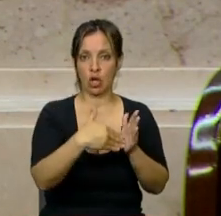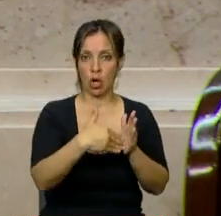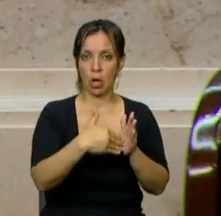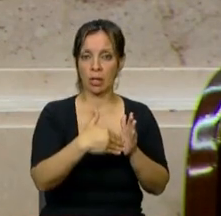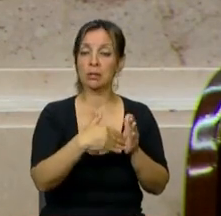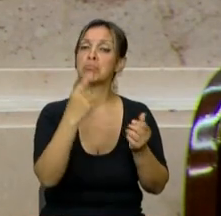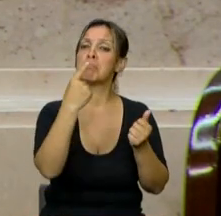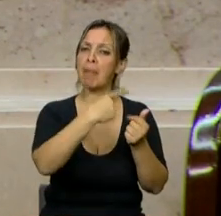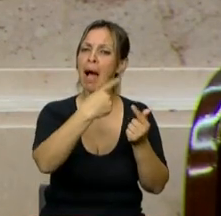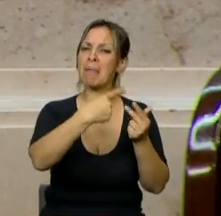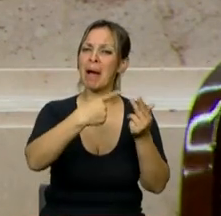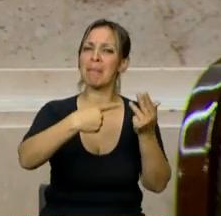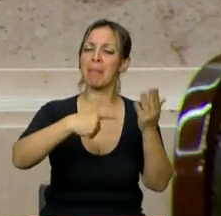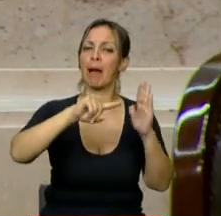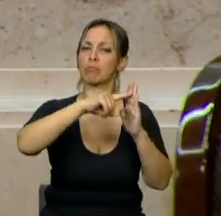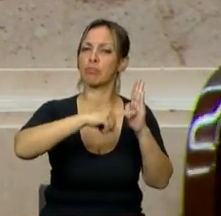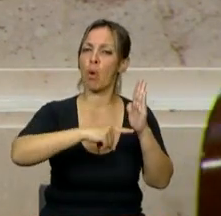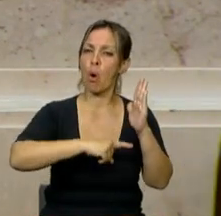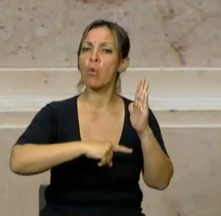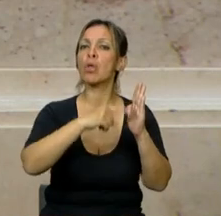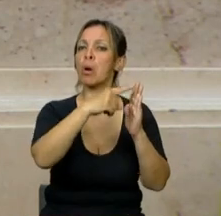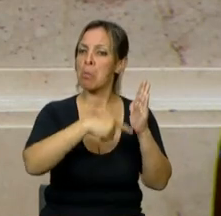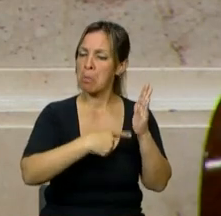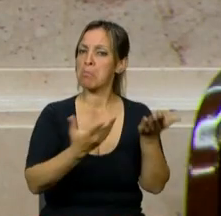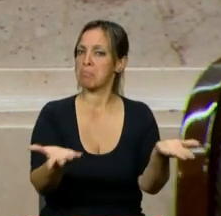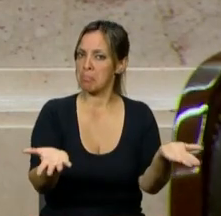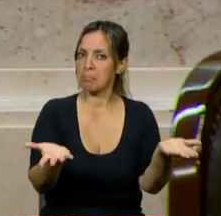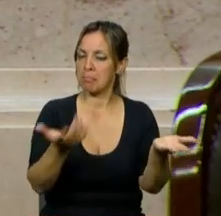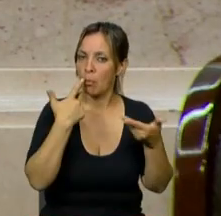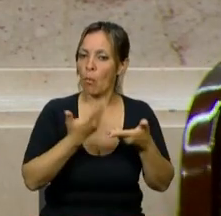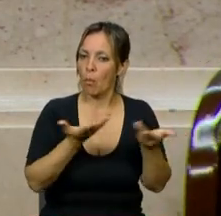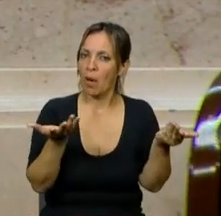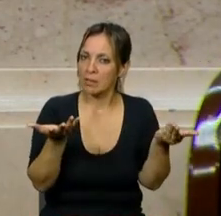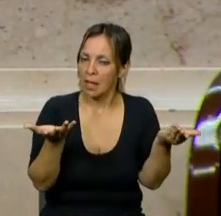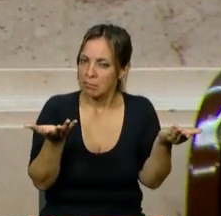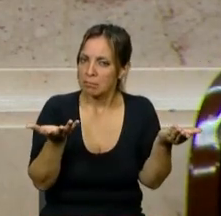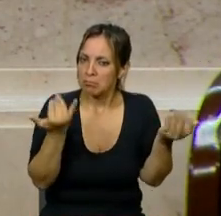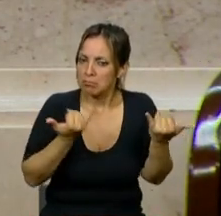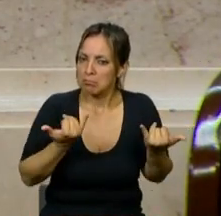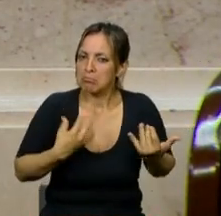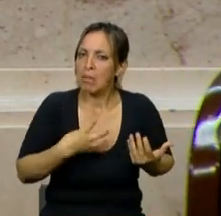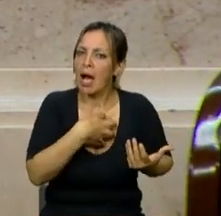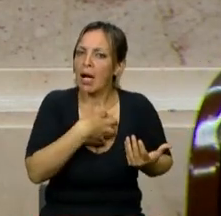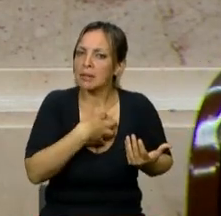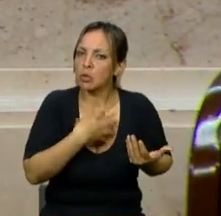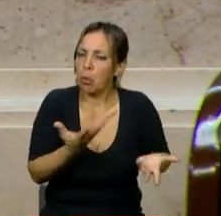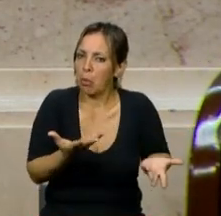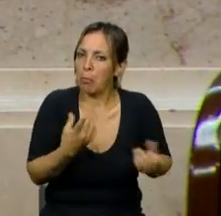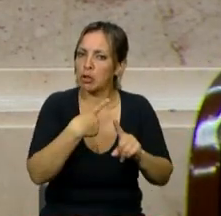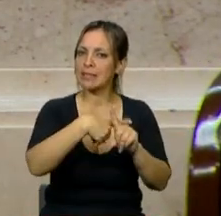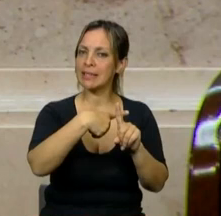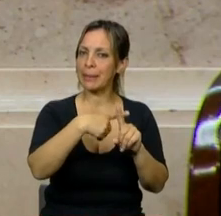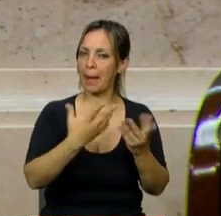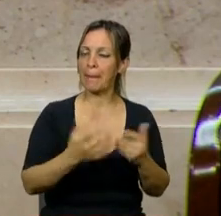Creo que todos estos hechos nos marcan una actitud sumamente positiva